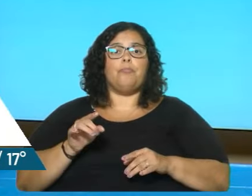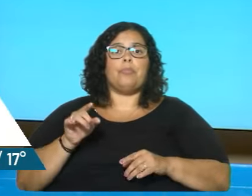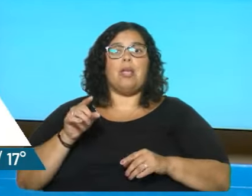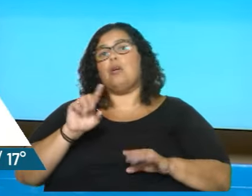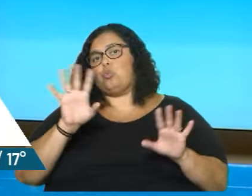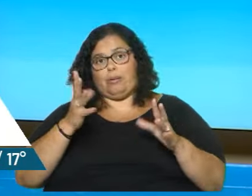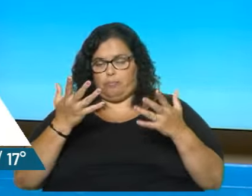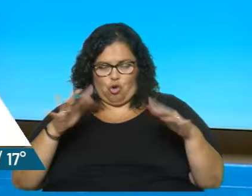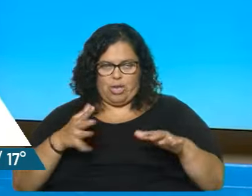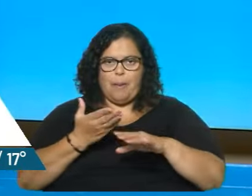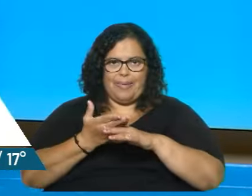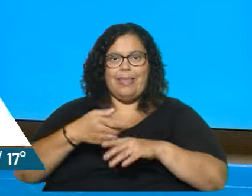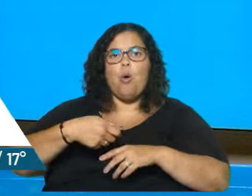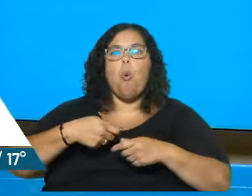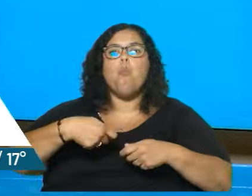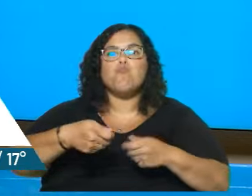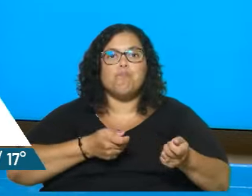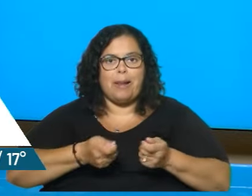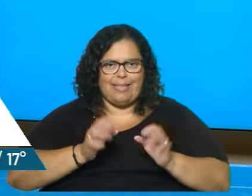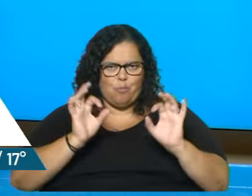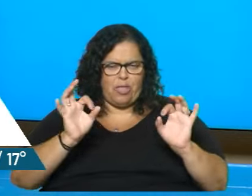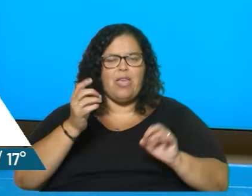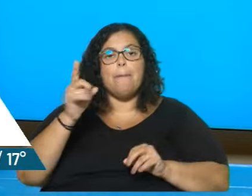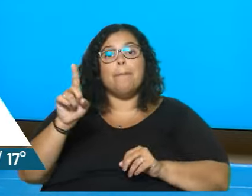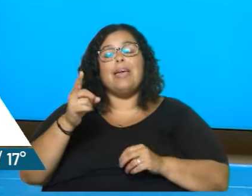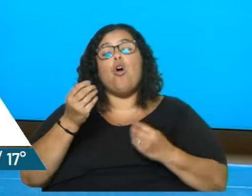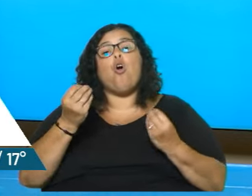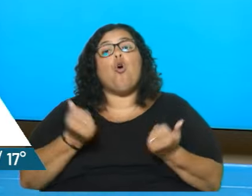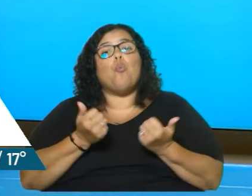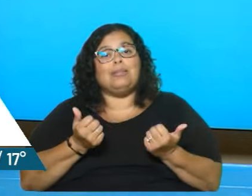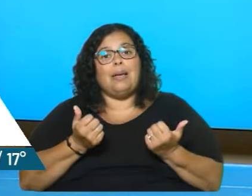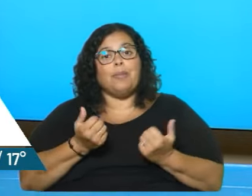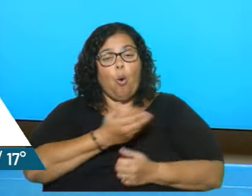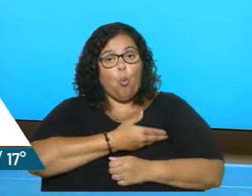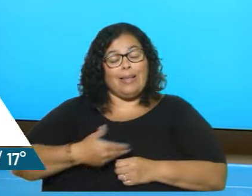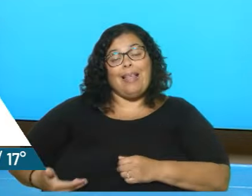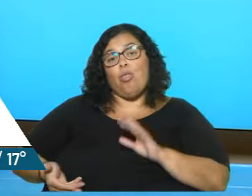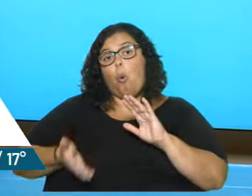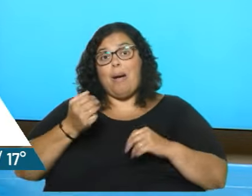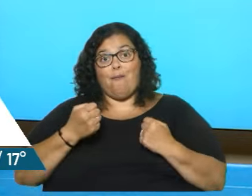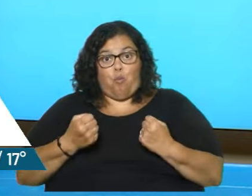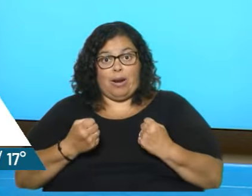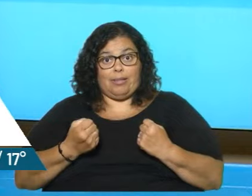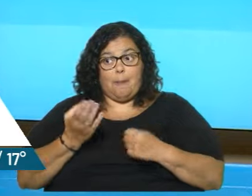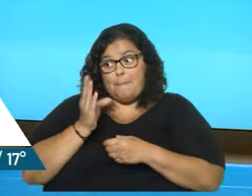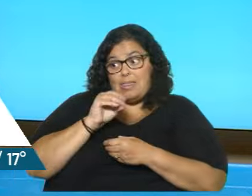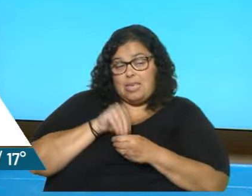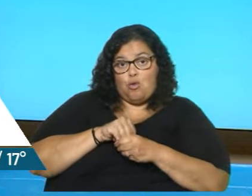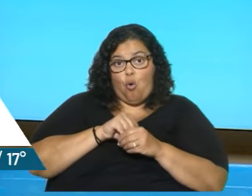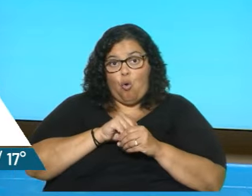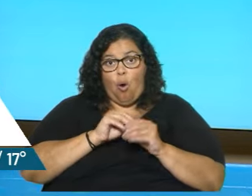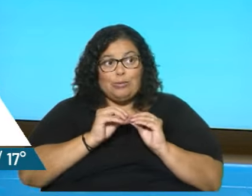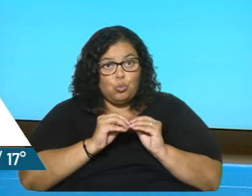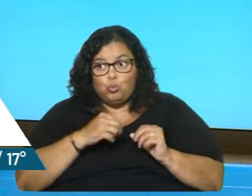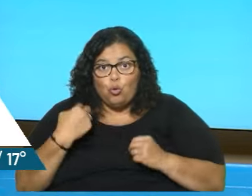pedir un préstamo, está bien. ¿Qué hacemos con el Estado actual? estudia. ¿Quiere un Estado más fuerte usted? ¿Más metido en todas las cuestiones? ¿O